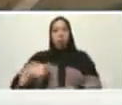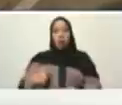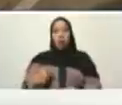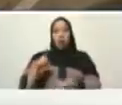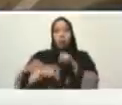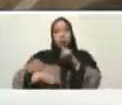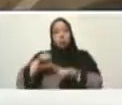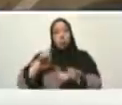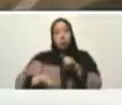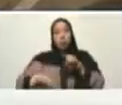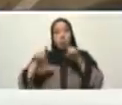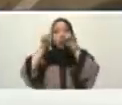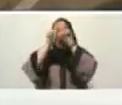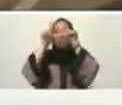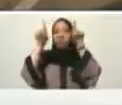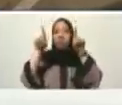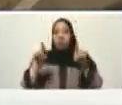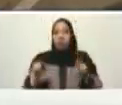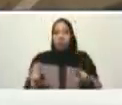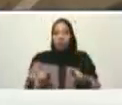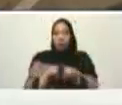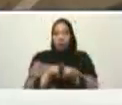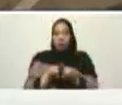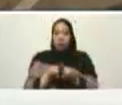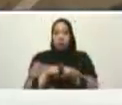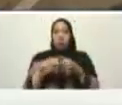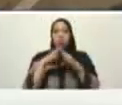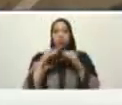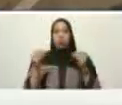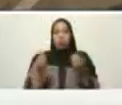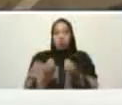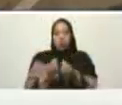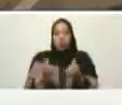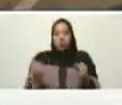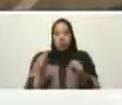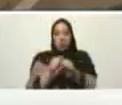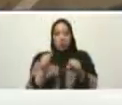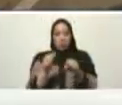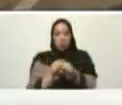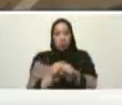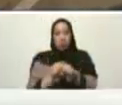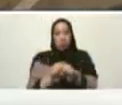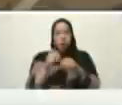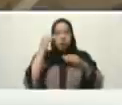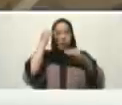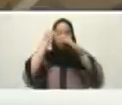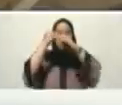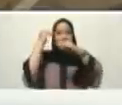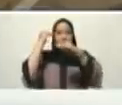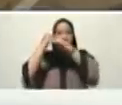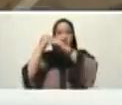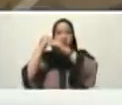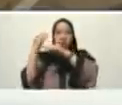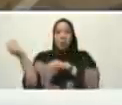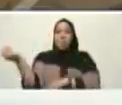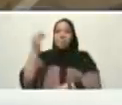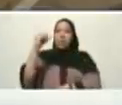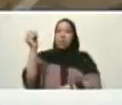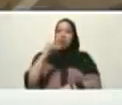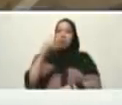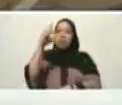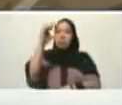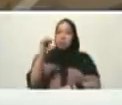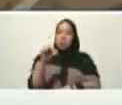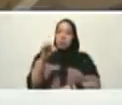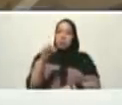ventanas puertas cemento techos y haciendo más con menos